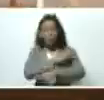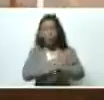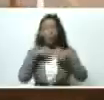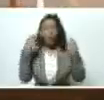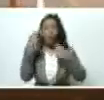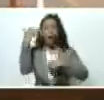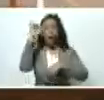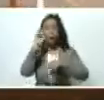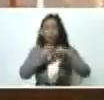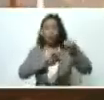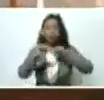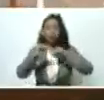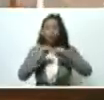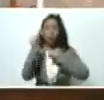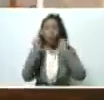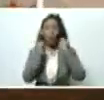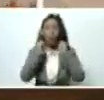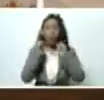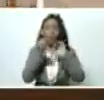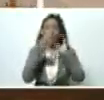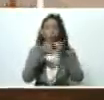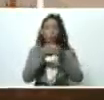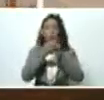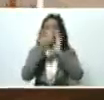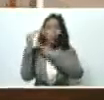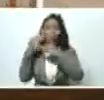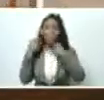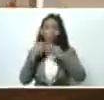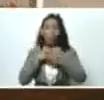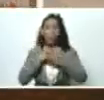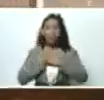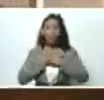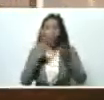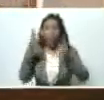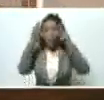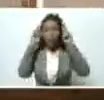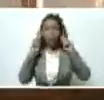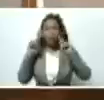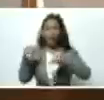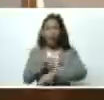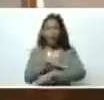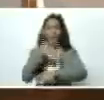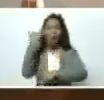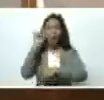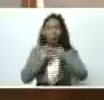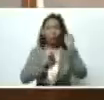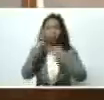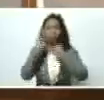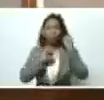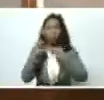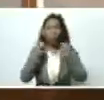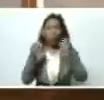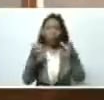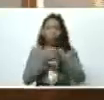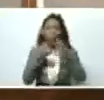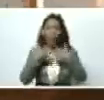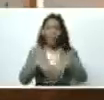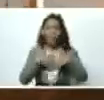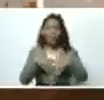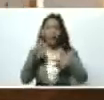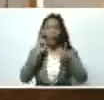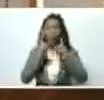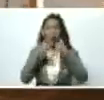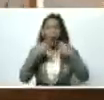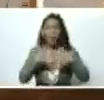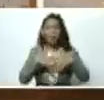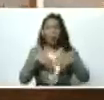hay maquinarias, Presidente de Comunas, que las prestaron para asumir la limpieza de las calles, hay maquinarias de Corsobaín, que es una empresa del